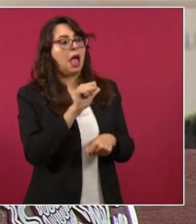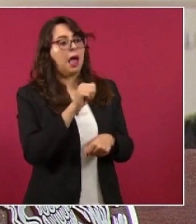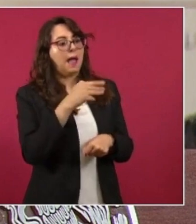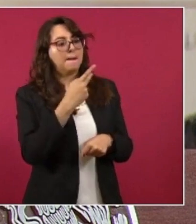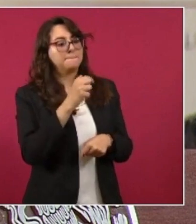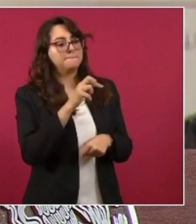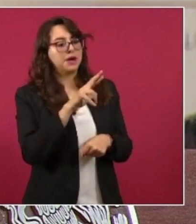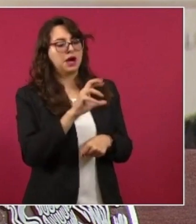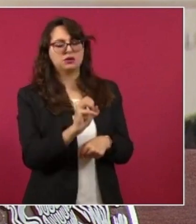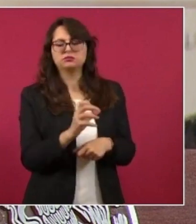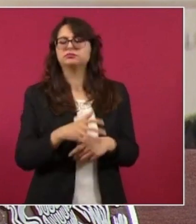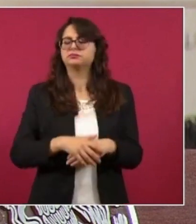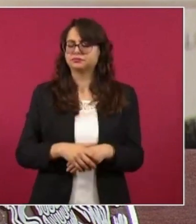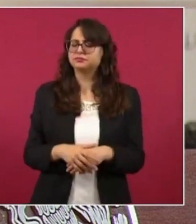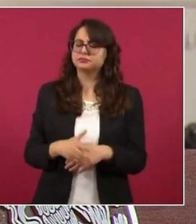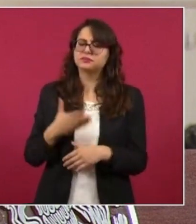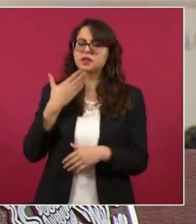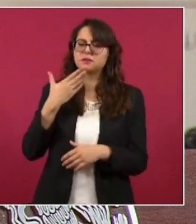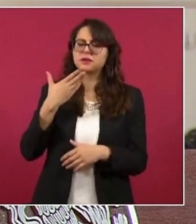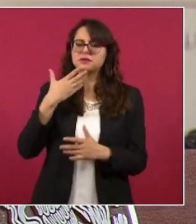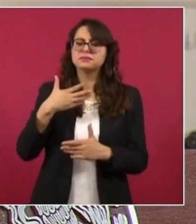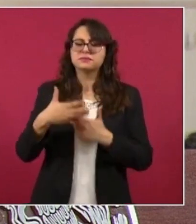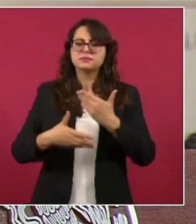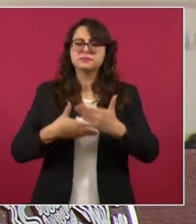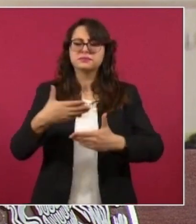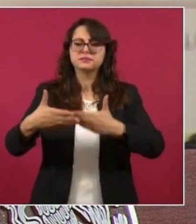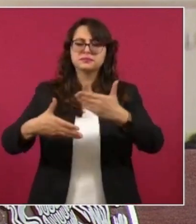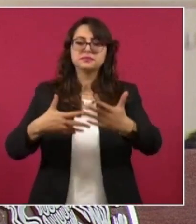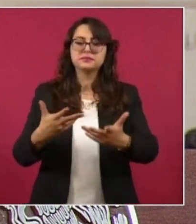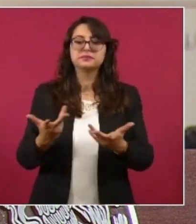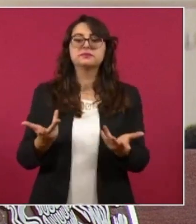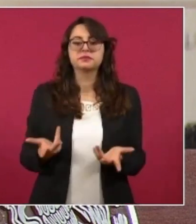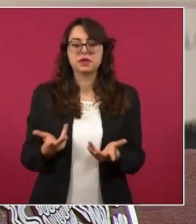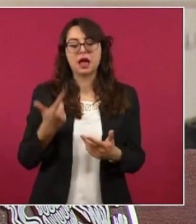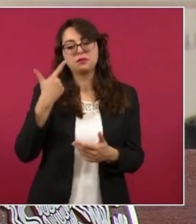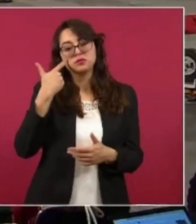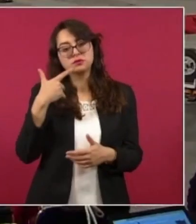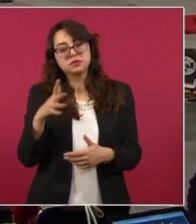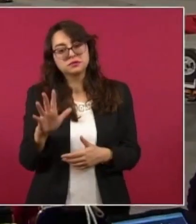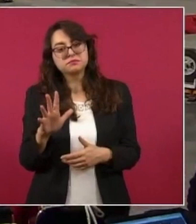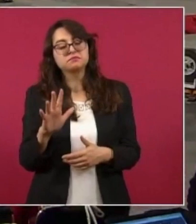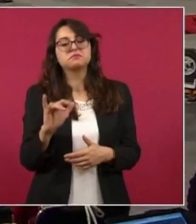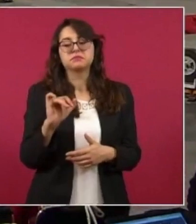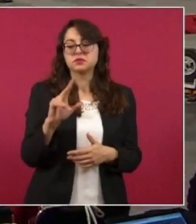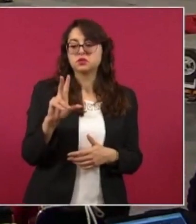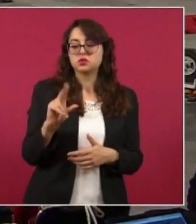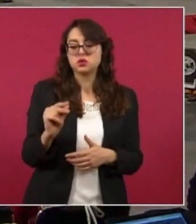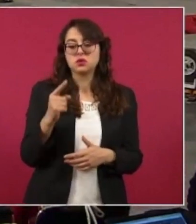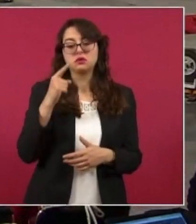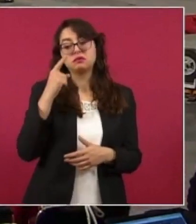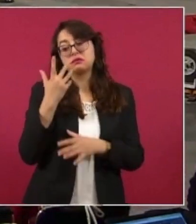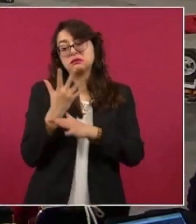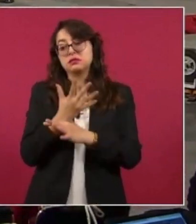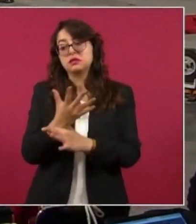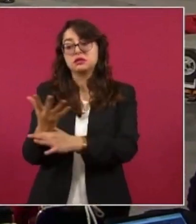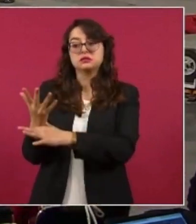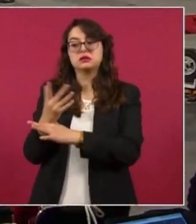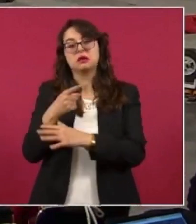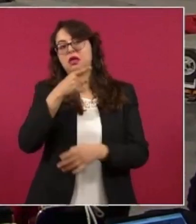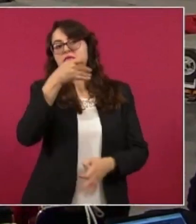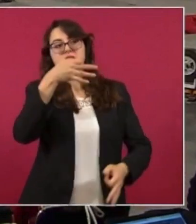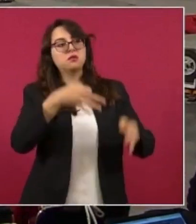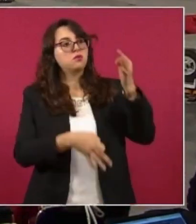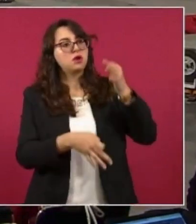Los demandados están sosteniendo que el tribunal no tiene competencia, pero de acuerdo con la ley local, no